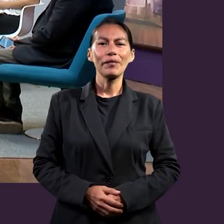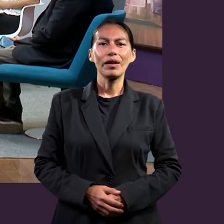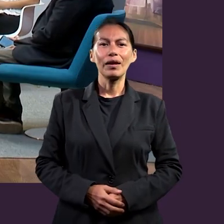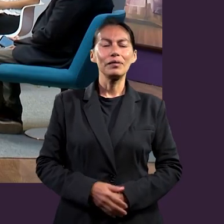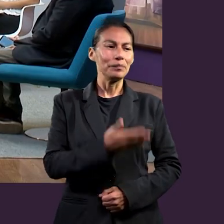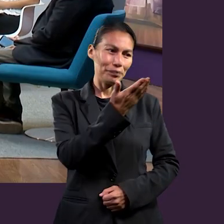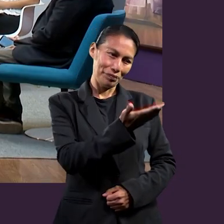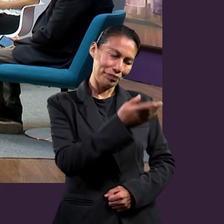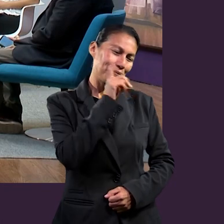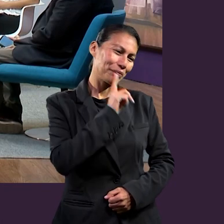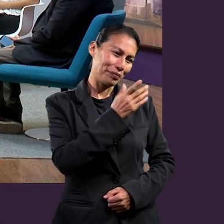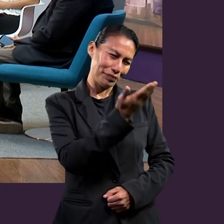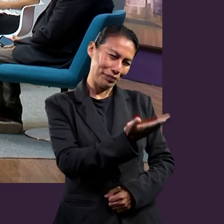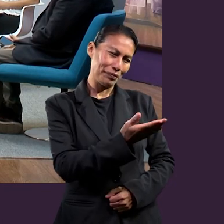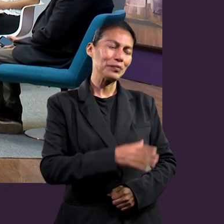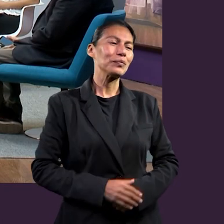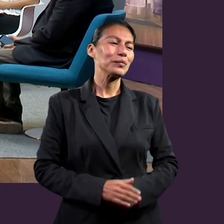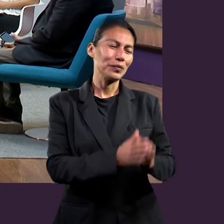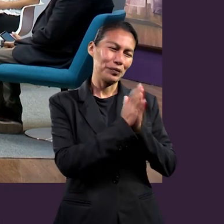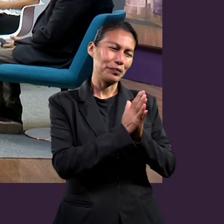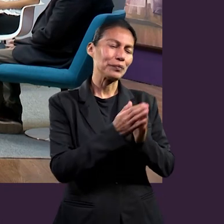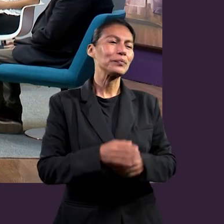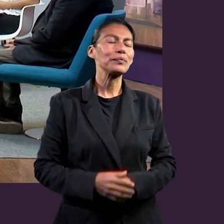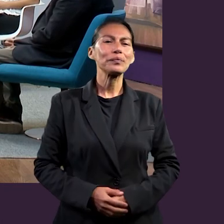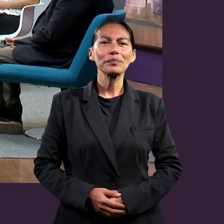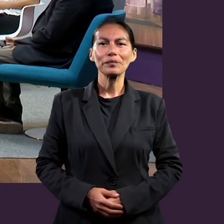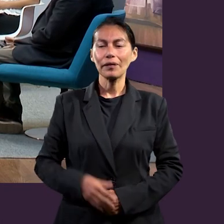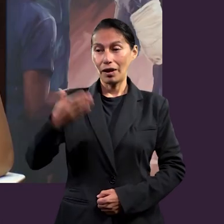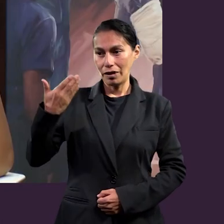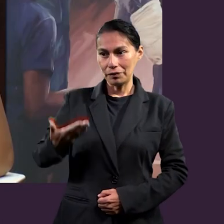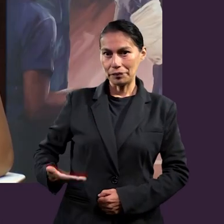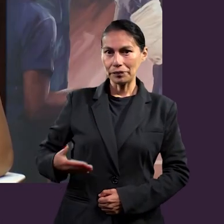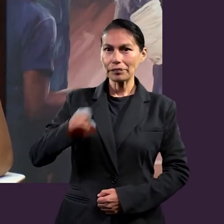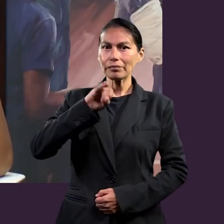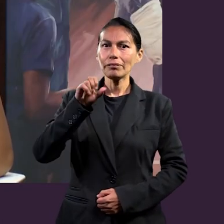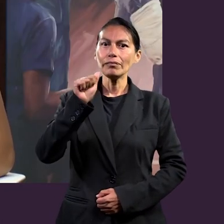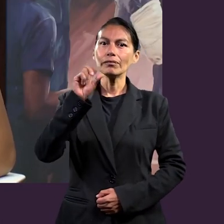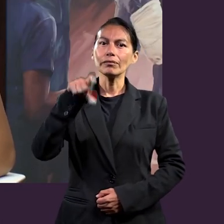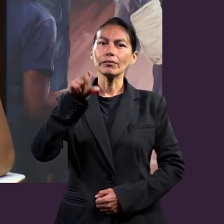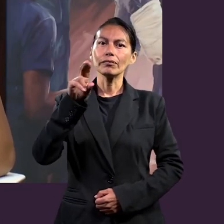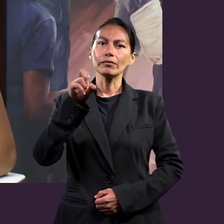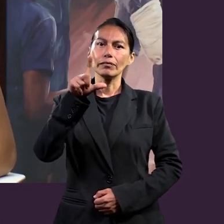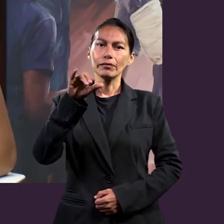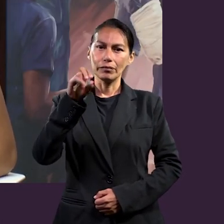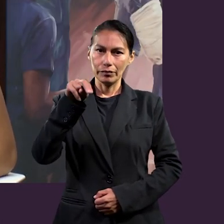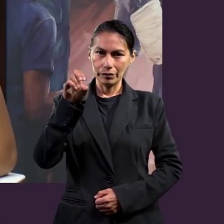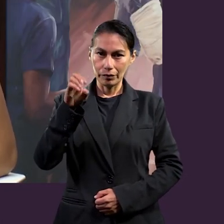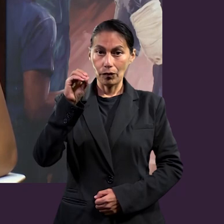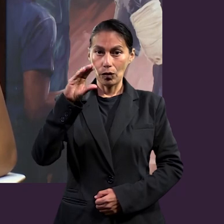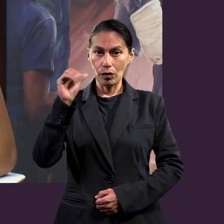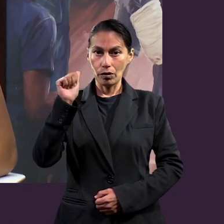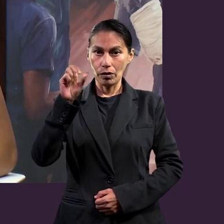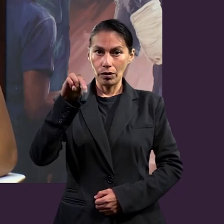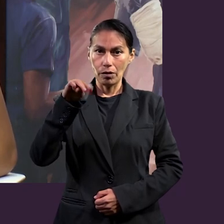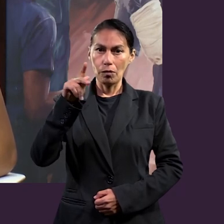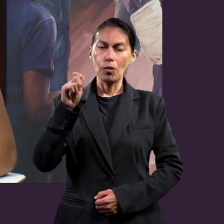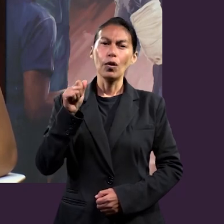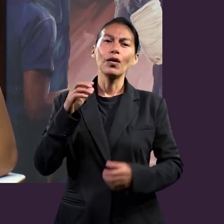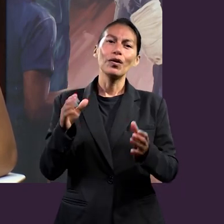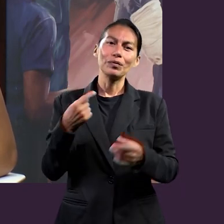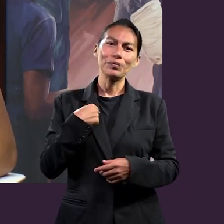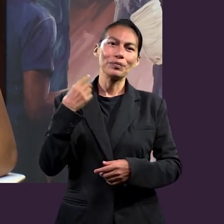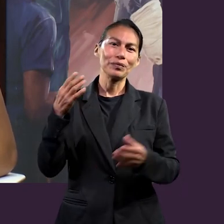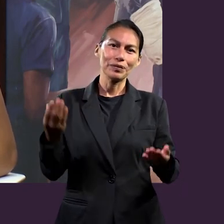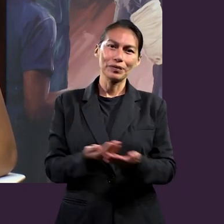el día a día. Así que vamos a iniciar. Con la dama, por favor, si te presentas, por favor. Mi nombre es Jacqueline Ocampo Molina, soy del